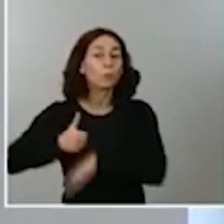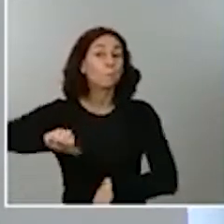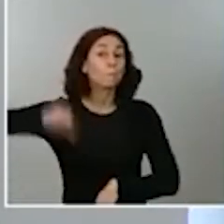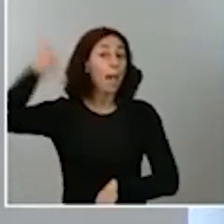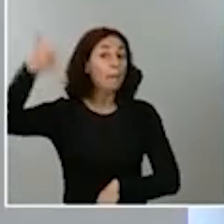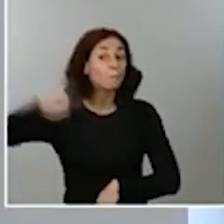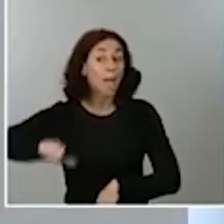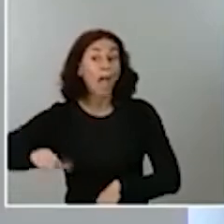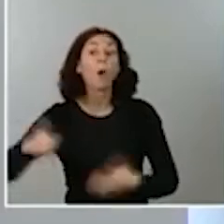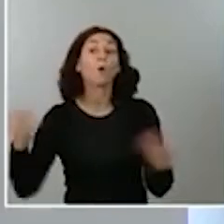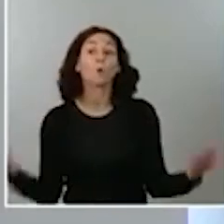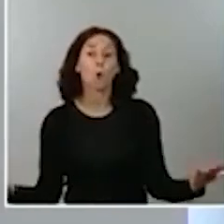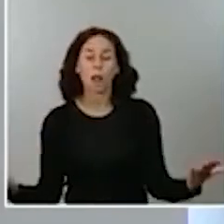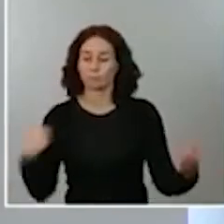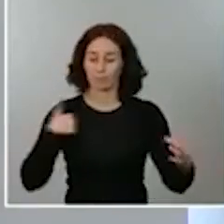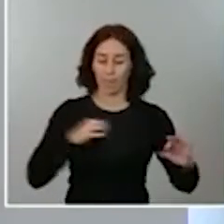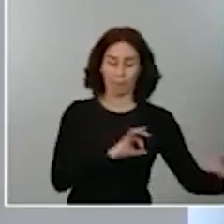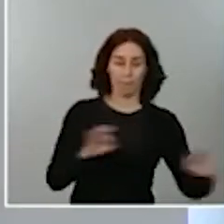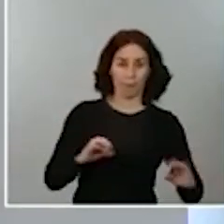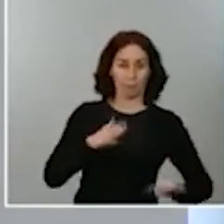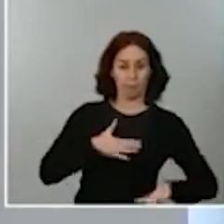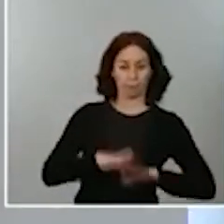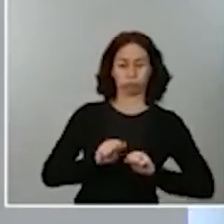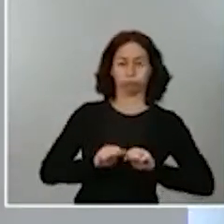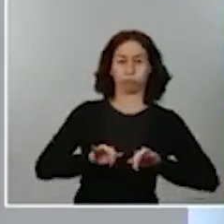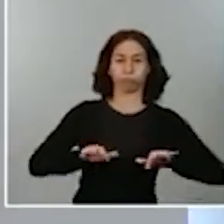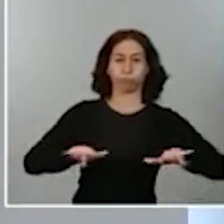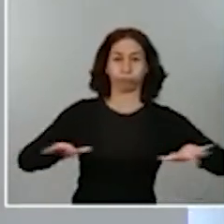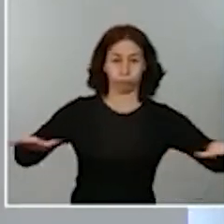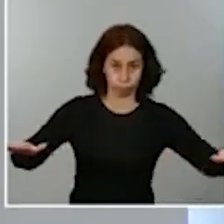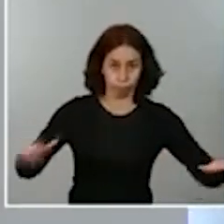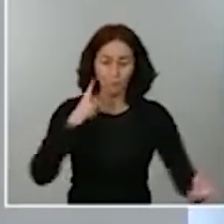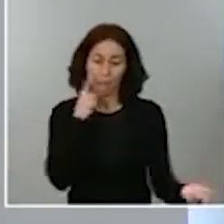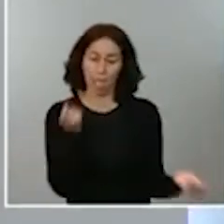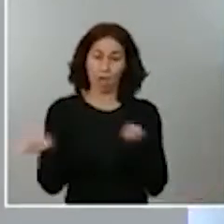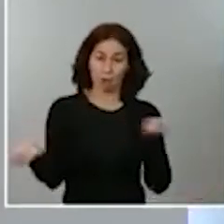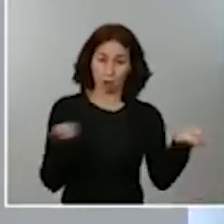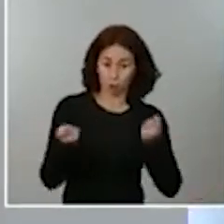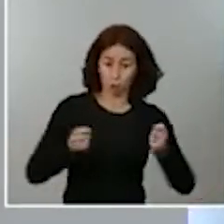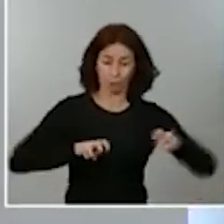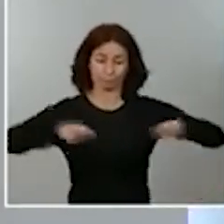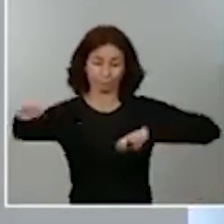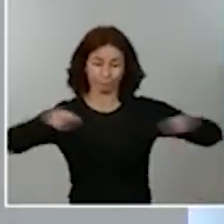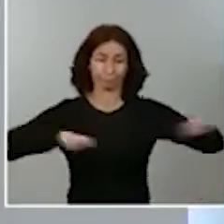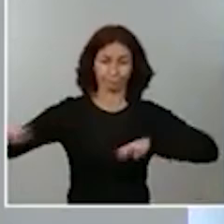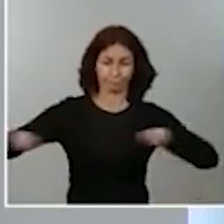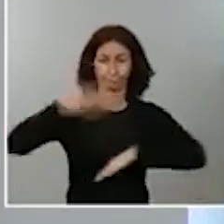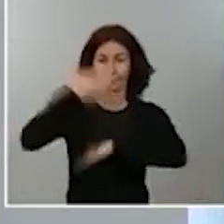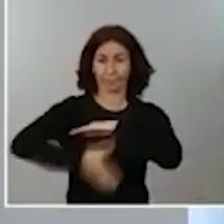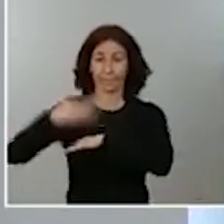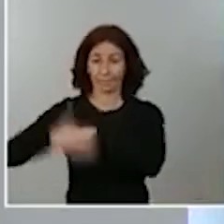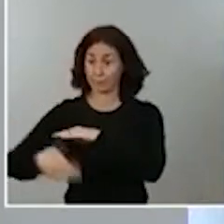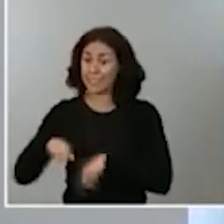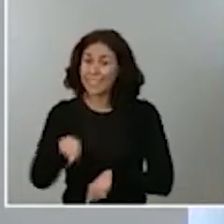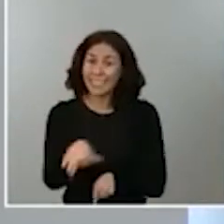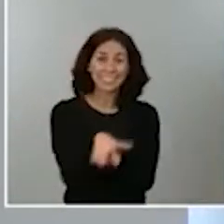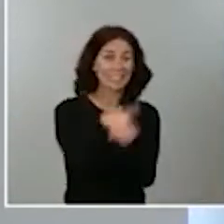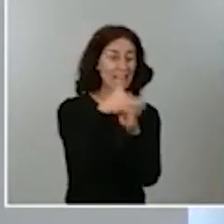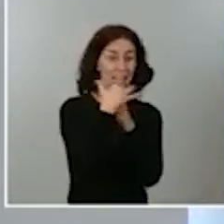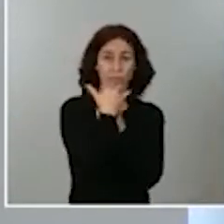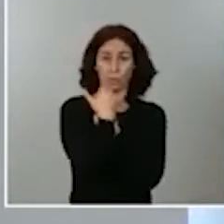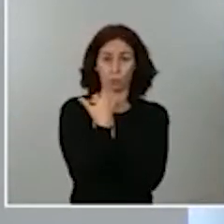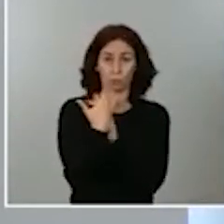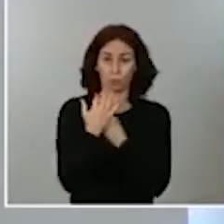ratificaran las medidas limitativas, restrictivas de la libertad de ambulatoria. Esa es la circunstancia concreta que no ha habido mayor